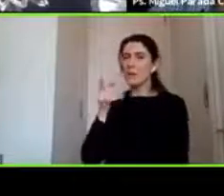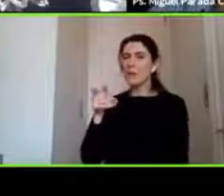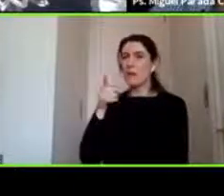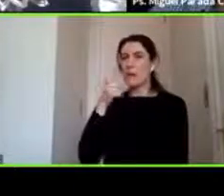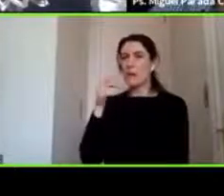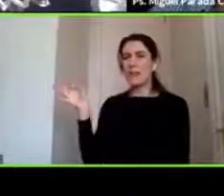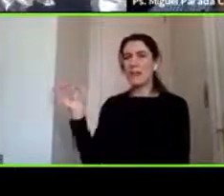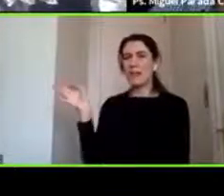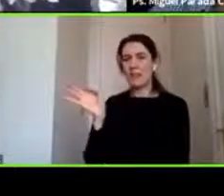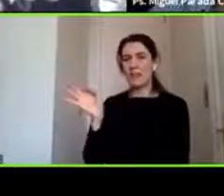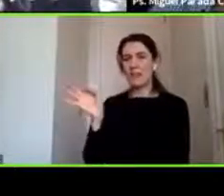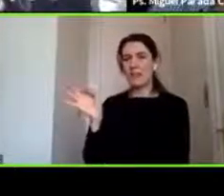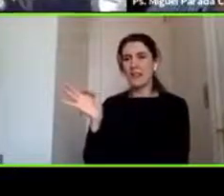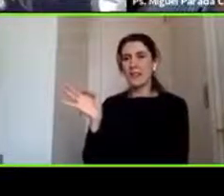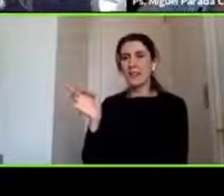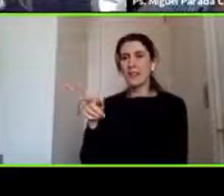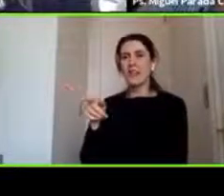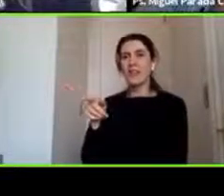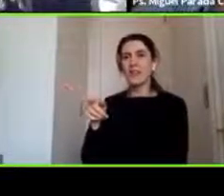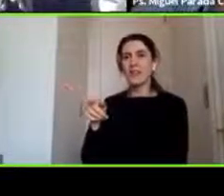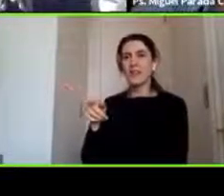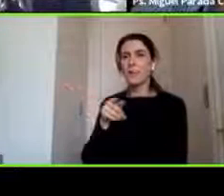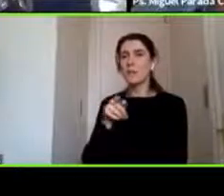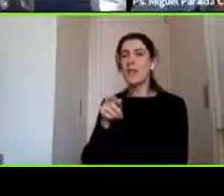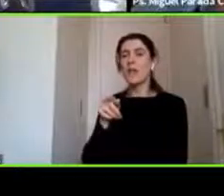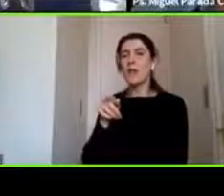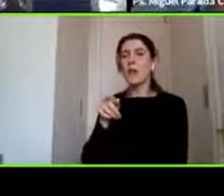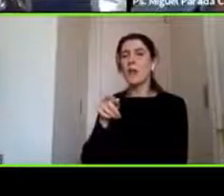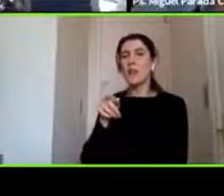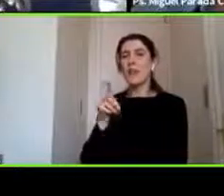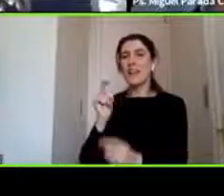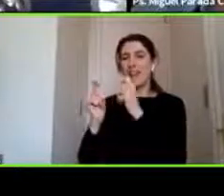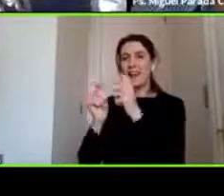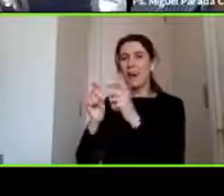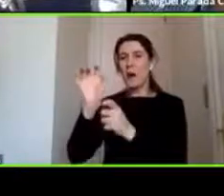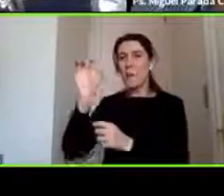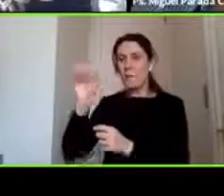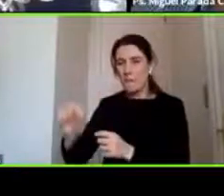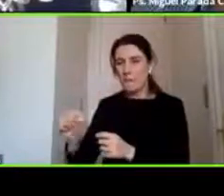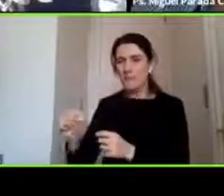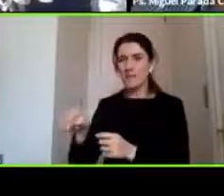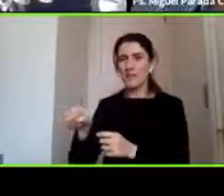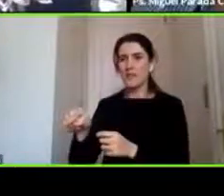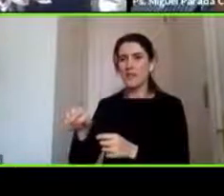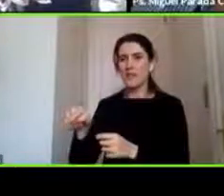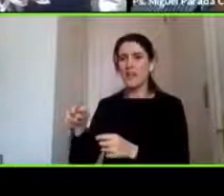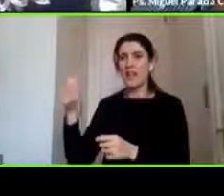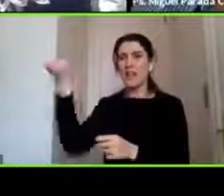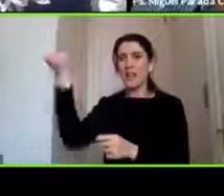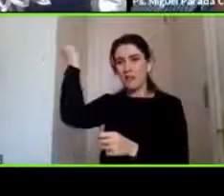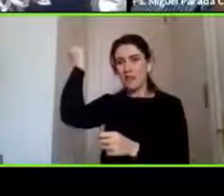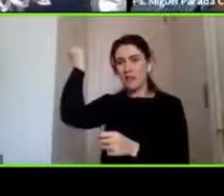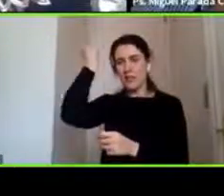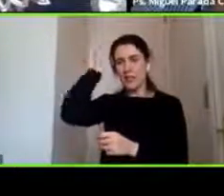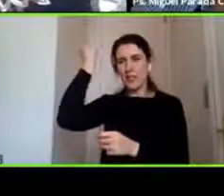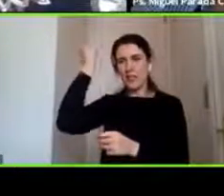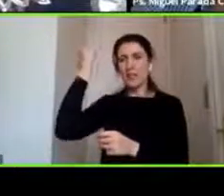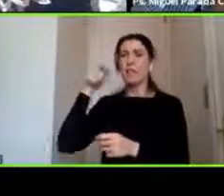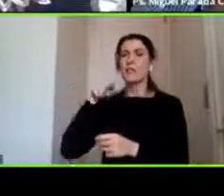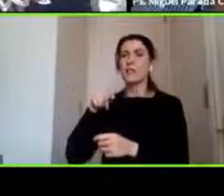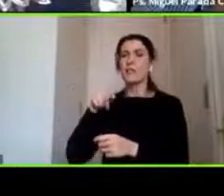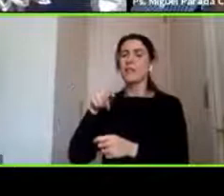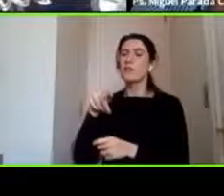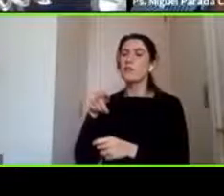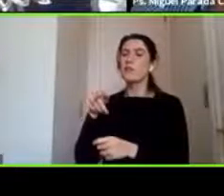también acerca de la percepción de realmente de los riesgos y del impacto que tiene el TEC un poco lo que lo que tú mencionabas Miguel era